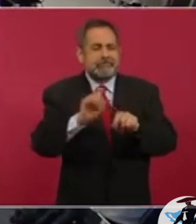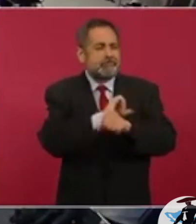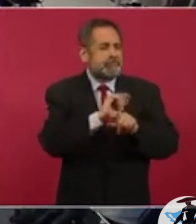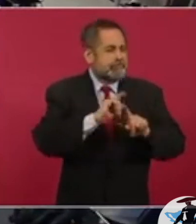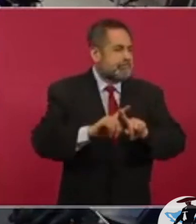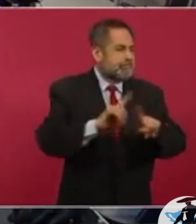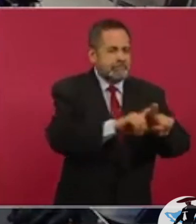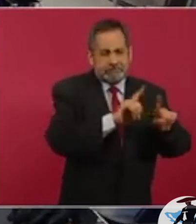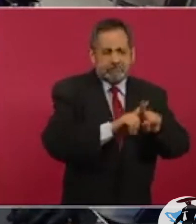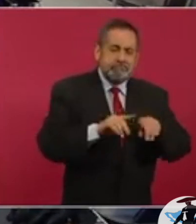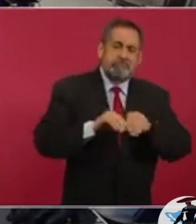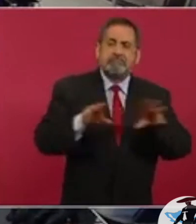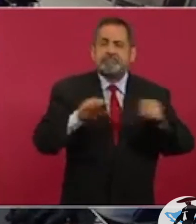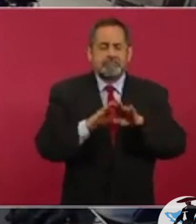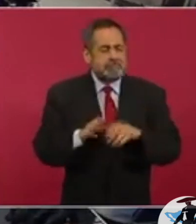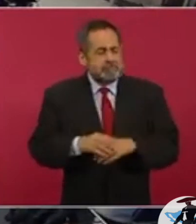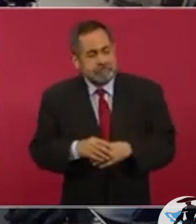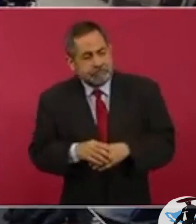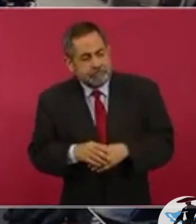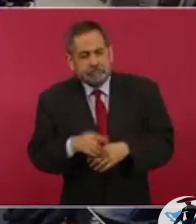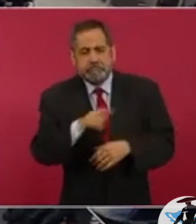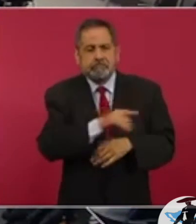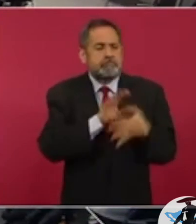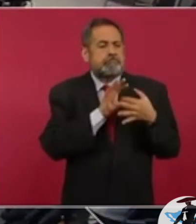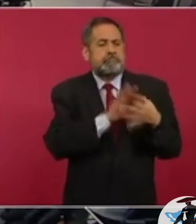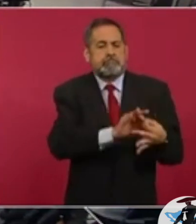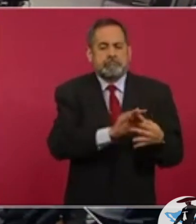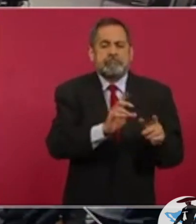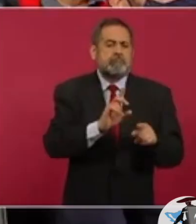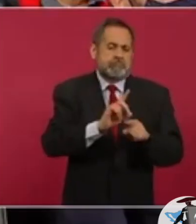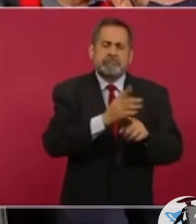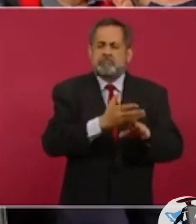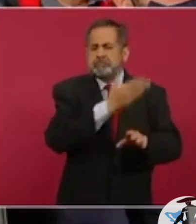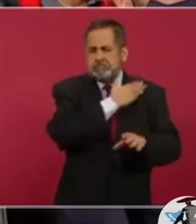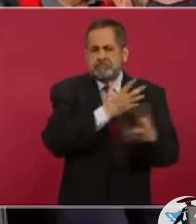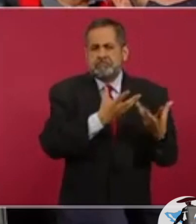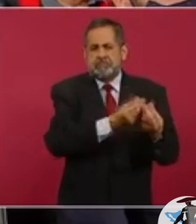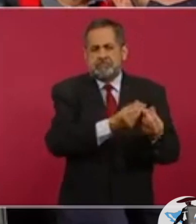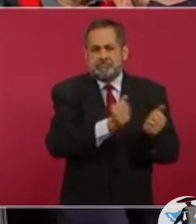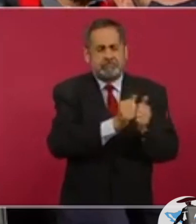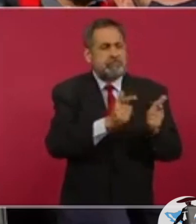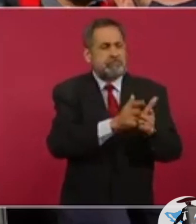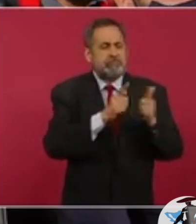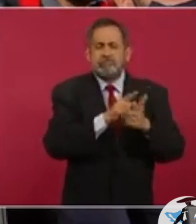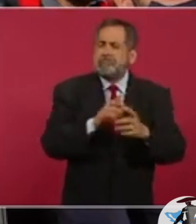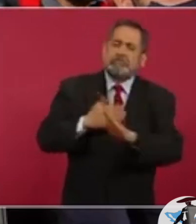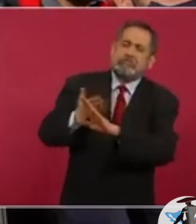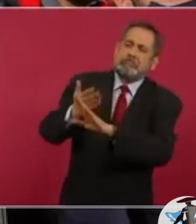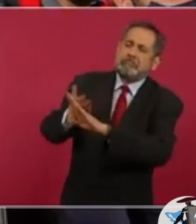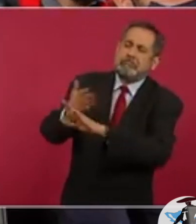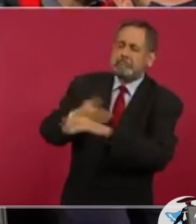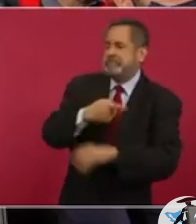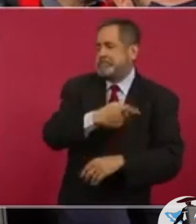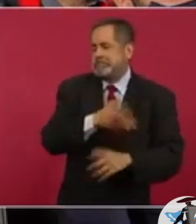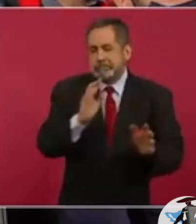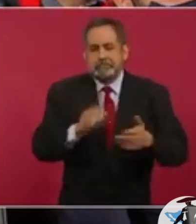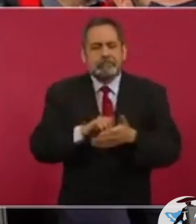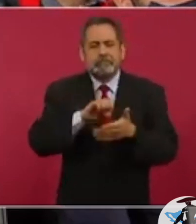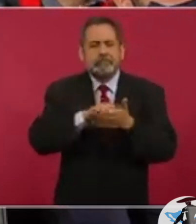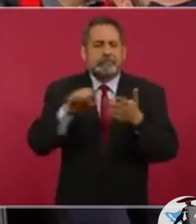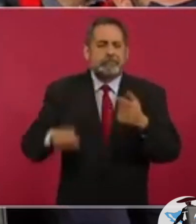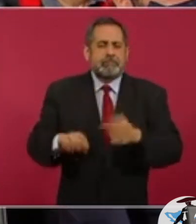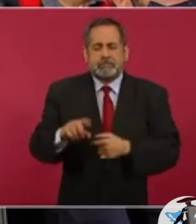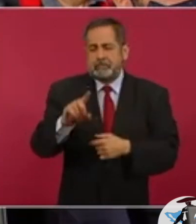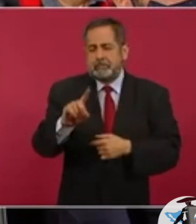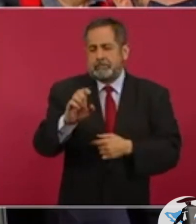artistas que, bueno, en algunos casos pues se identifica porque ya lo han hecho desde antes en un tema de golpeteo. Estamos hablando, por ejemplo,